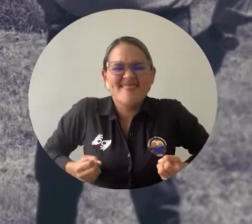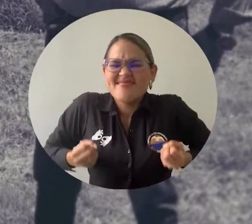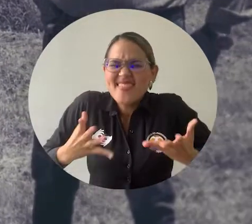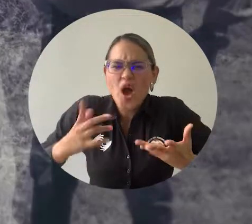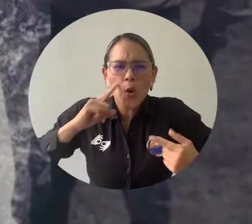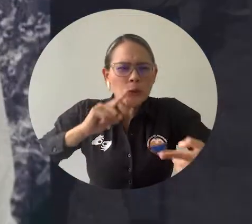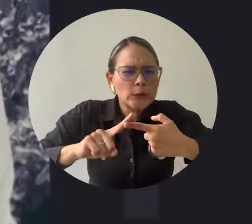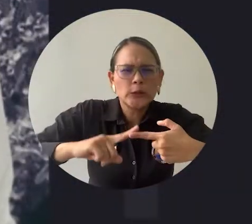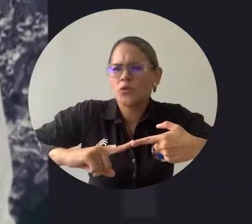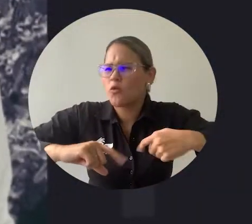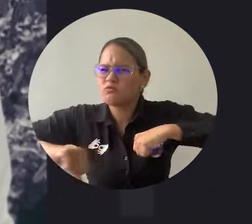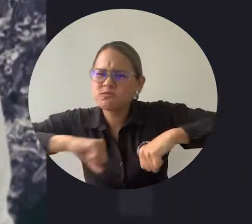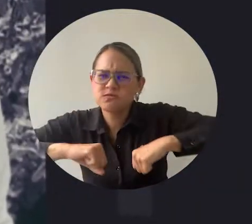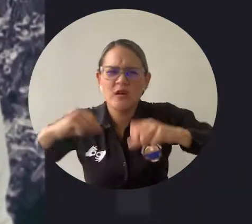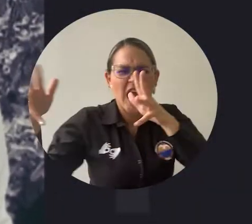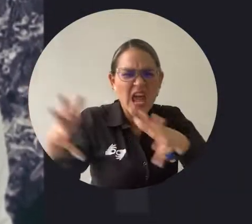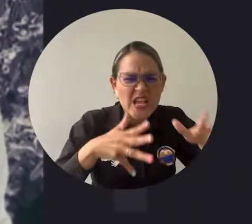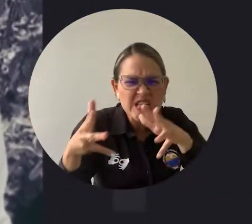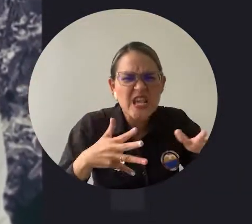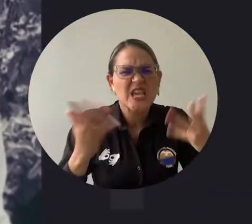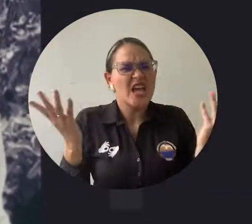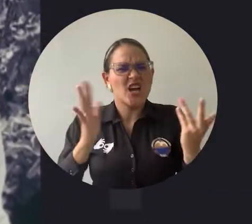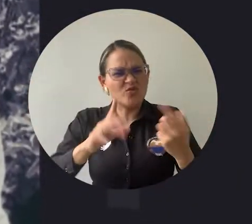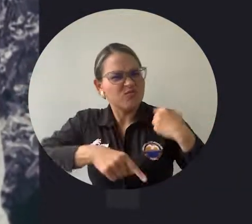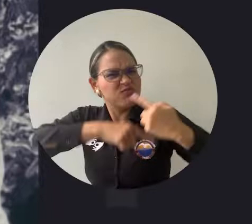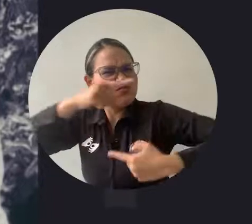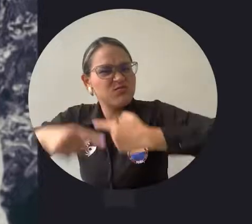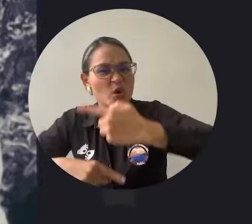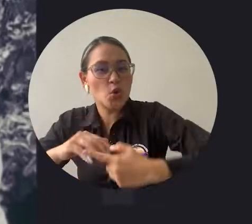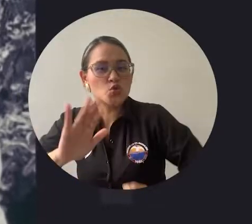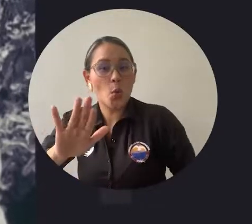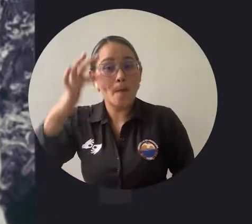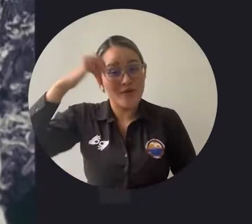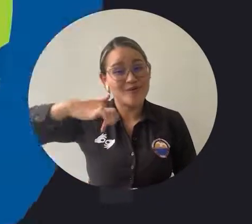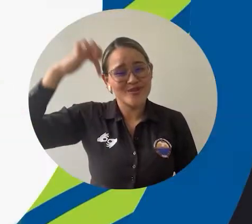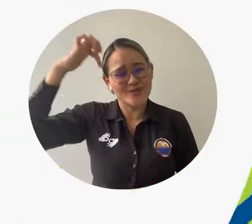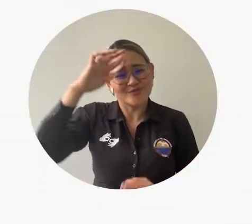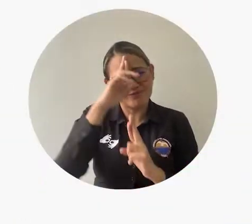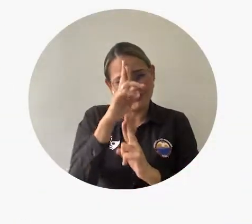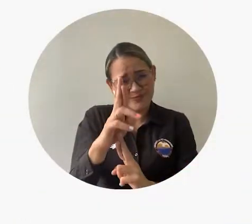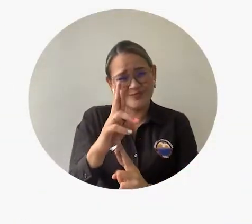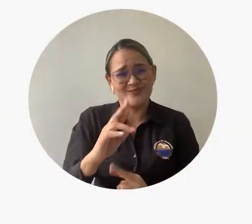tarea de enseñanza y formación de las generaciones de profesionales.